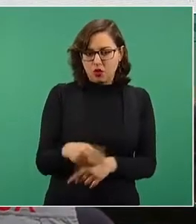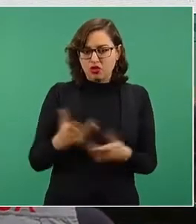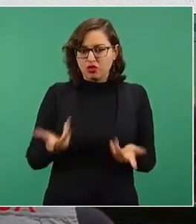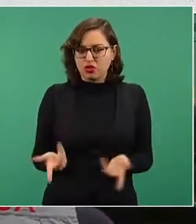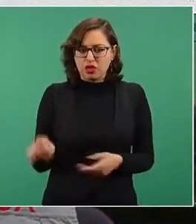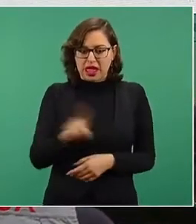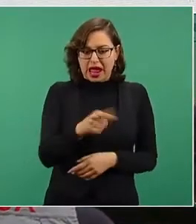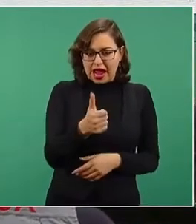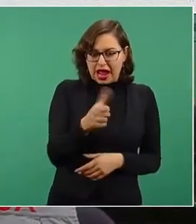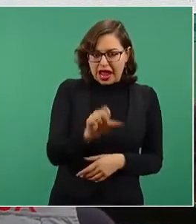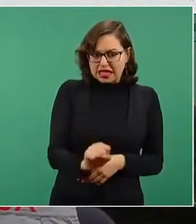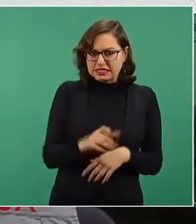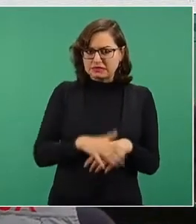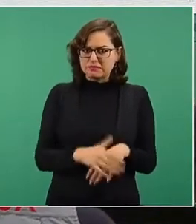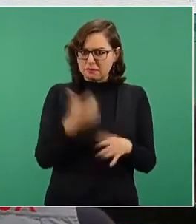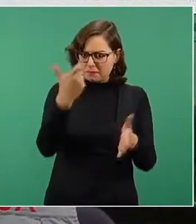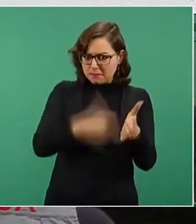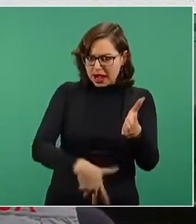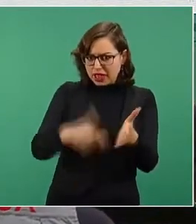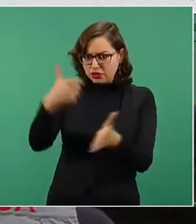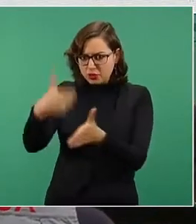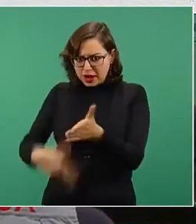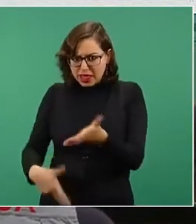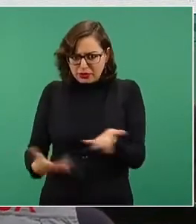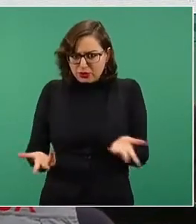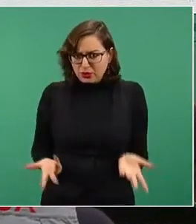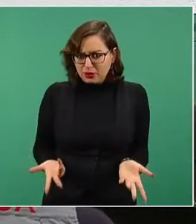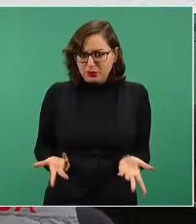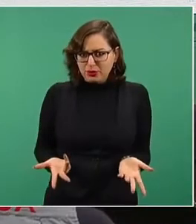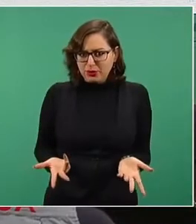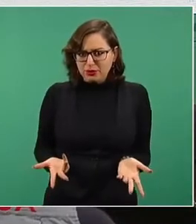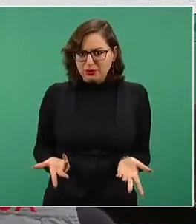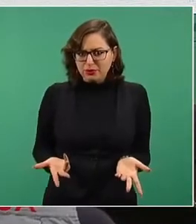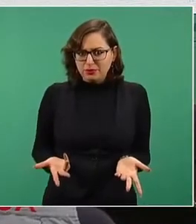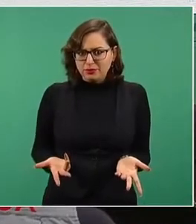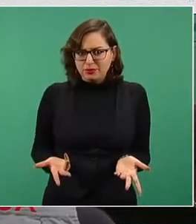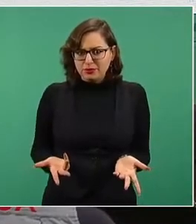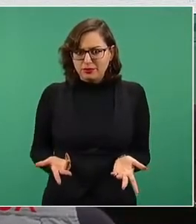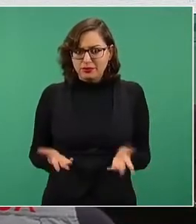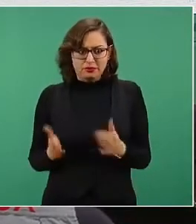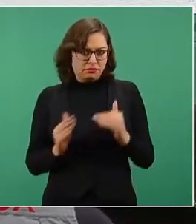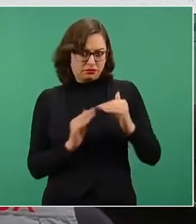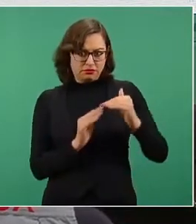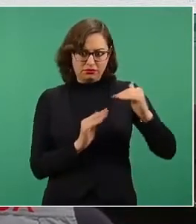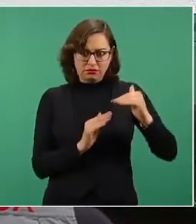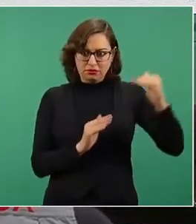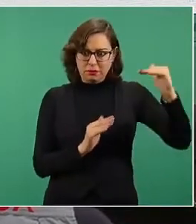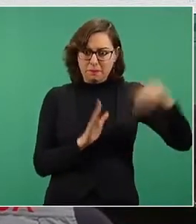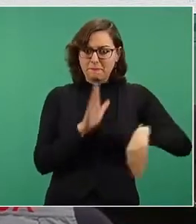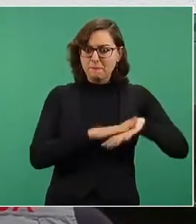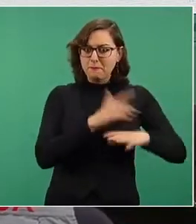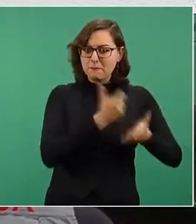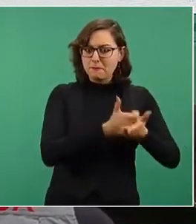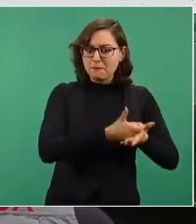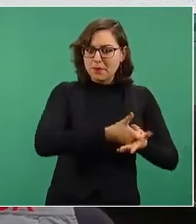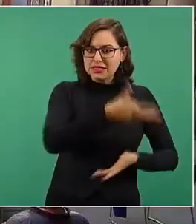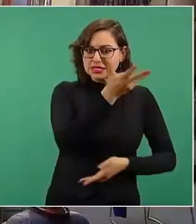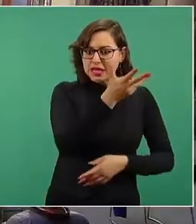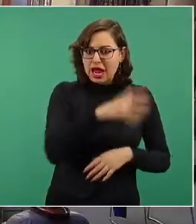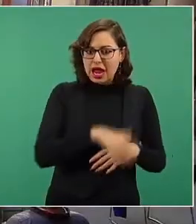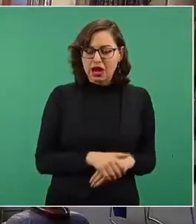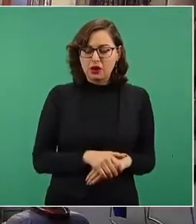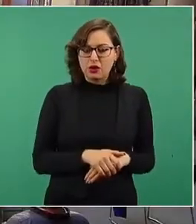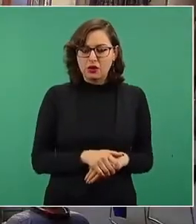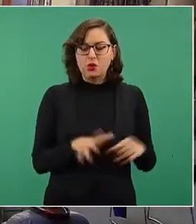más eficientes que la CFE, es más barata la CFE. Y ya la otra, obviamente, son algunas energías que se